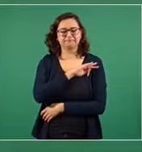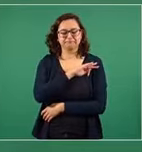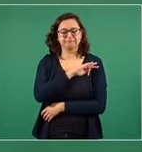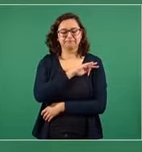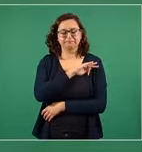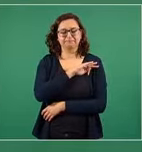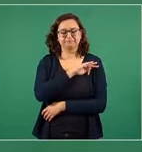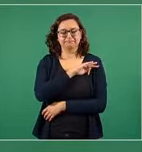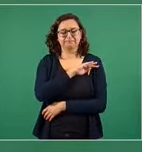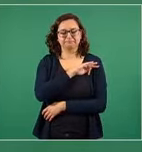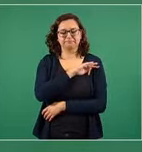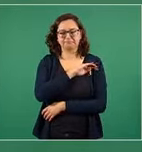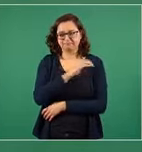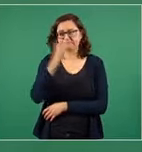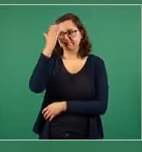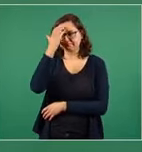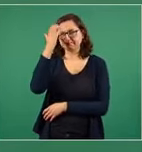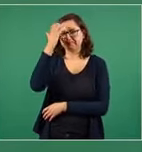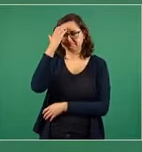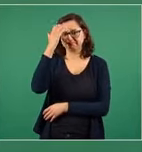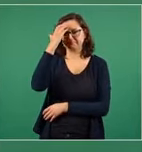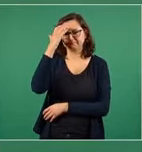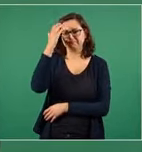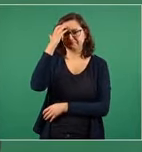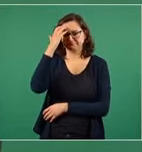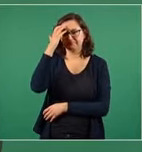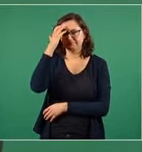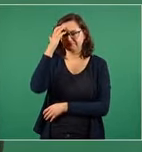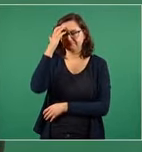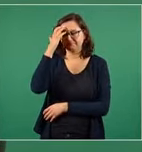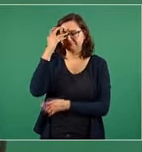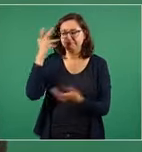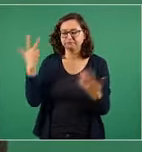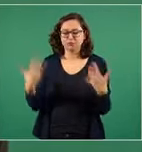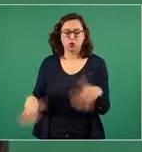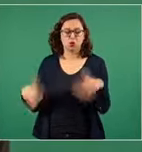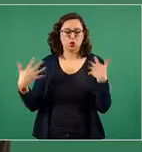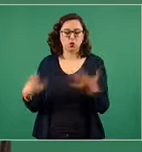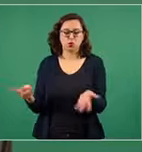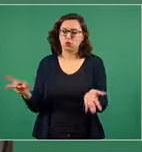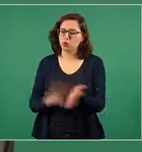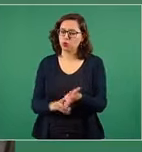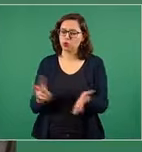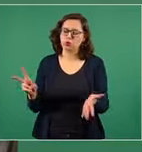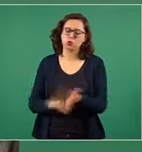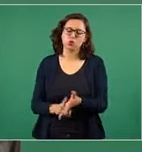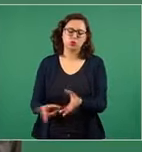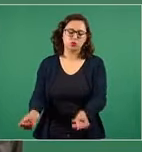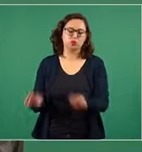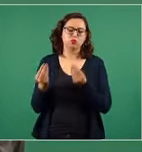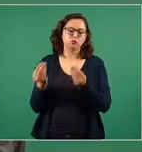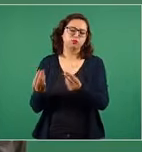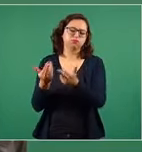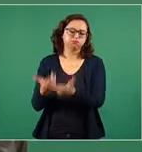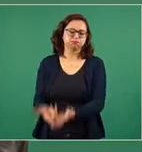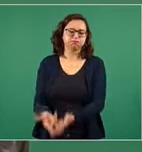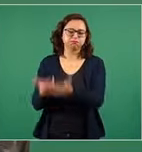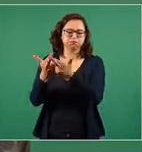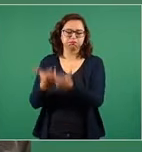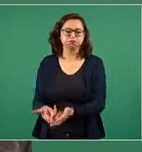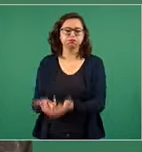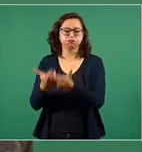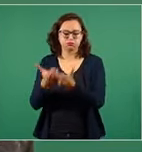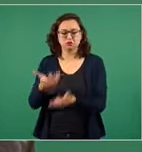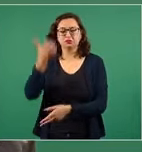Conozco los valores que hay, la inmensa reserva de valores que hay en el pueblo de